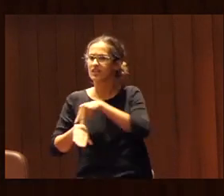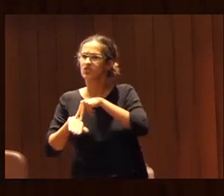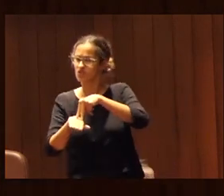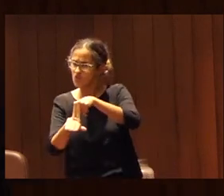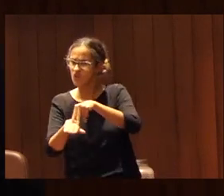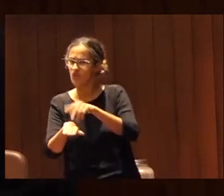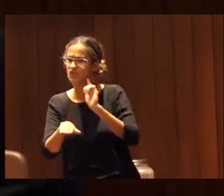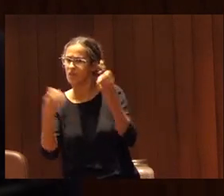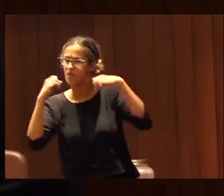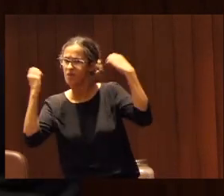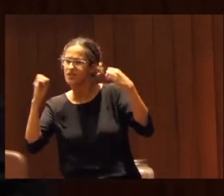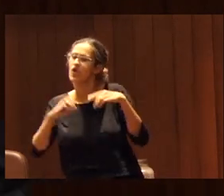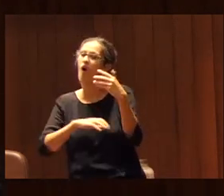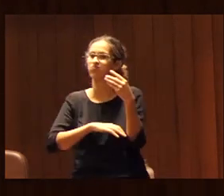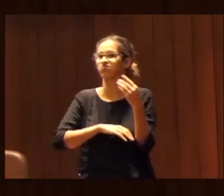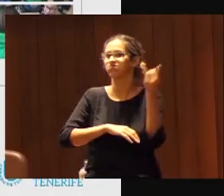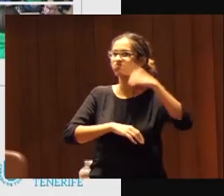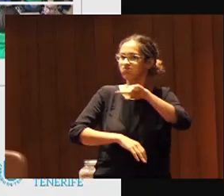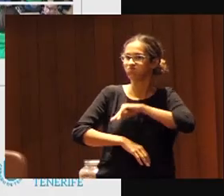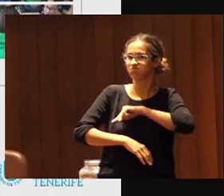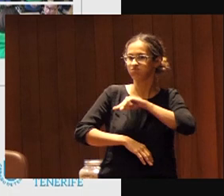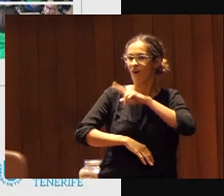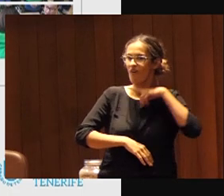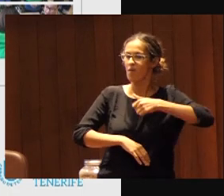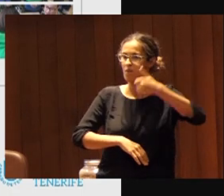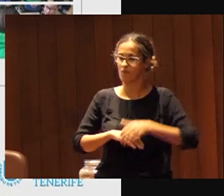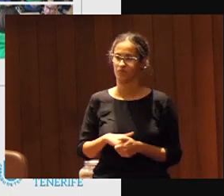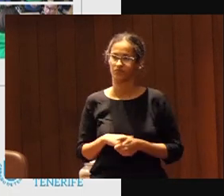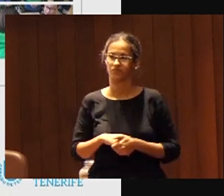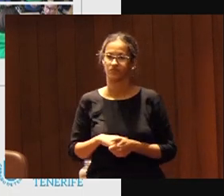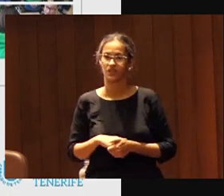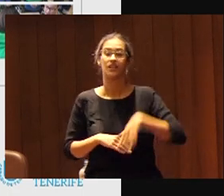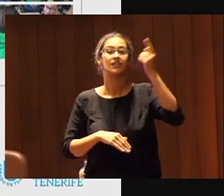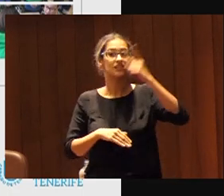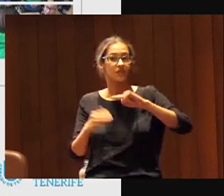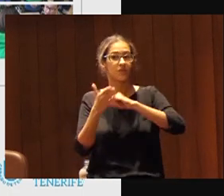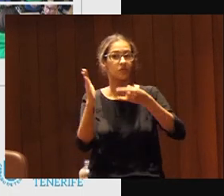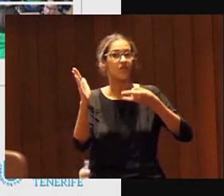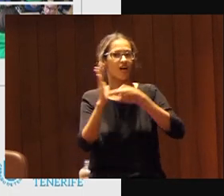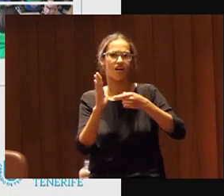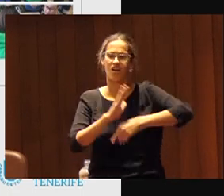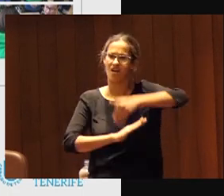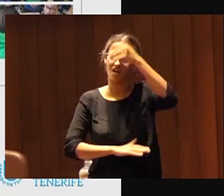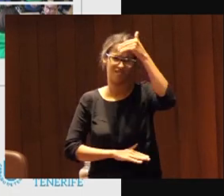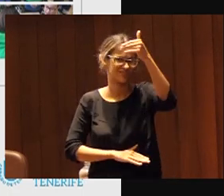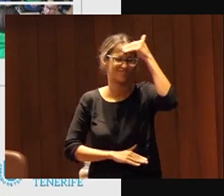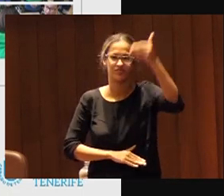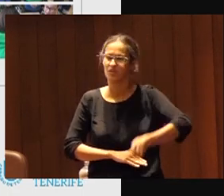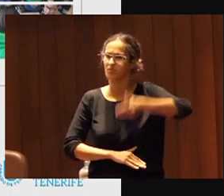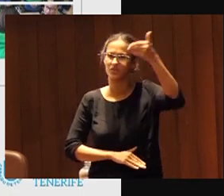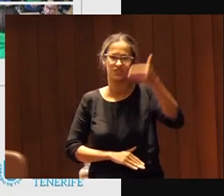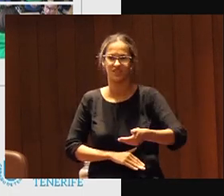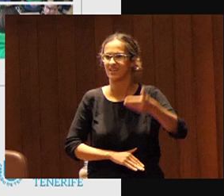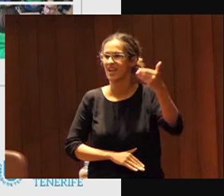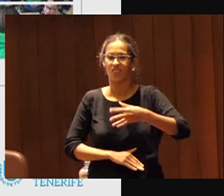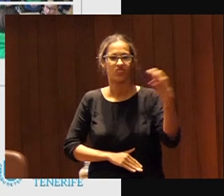más se transmite más ¿vale? a nivel local aparte de todo lo que hemos dicho de la planificación es fundamental los hechos referentes hay que